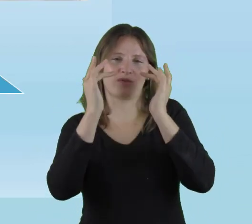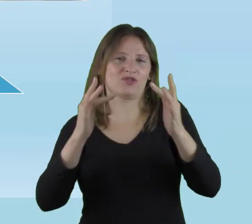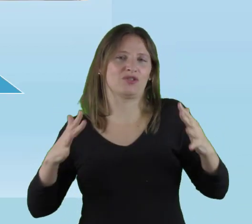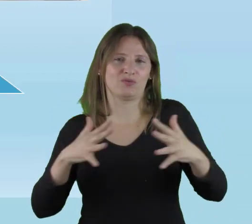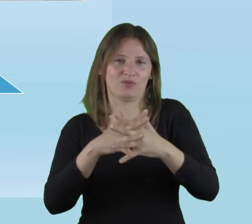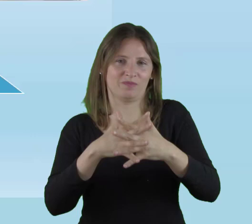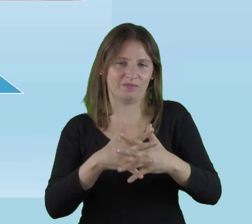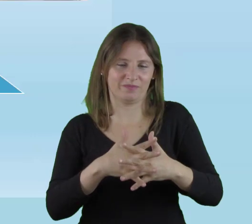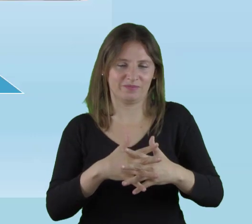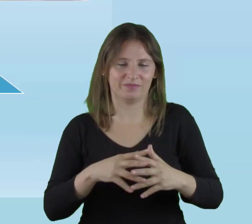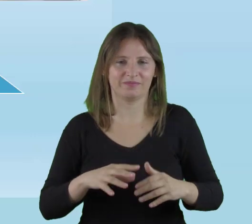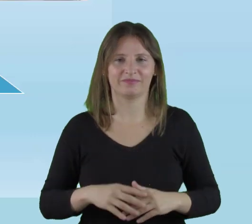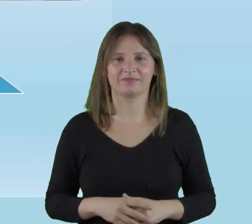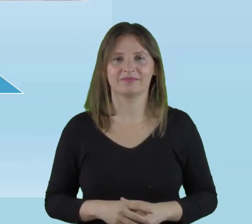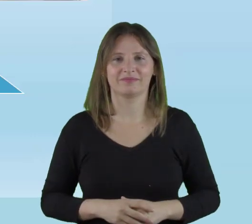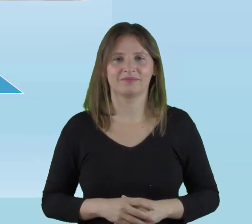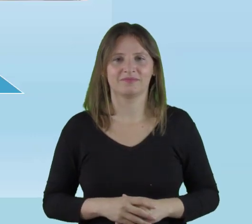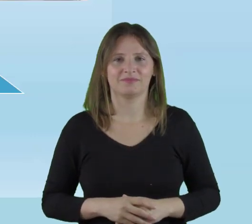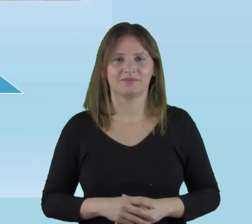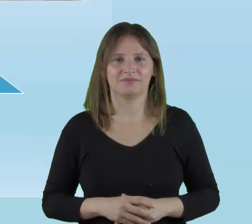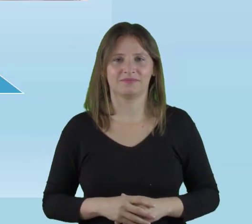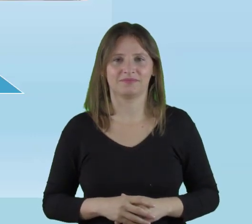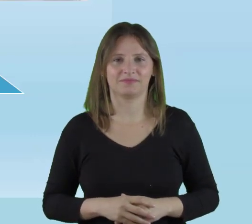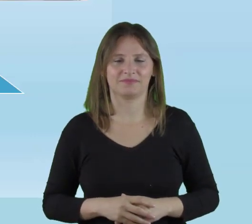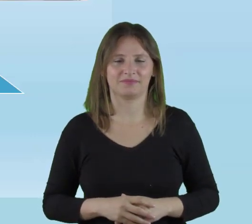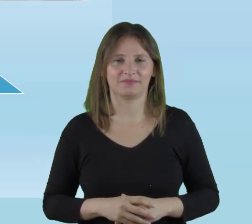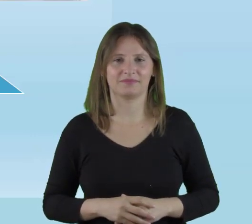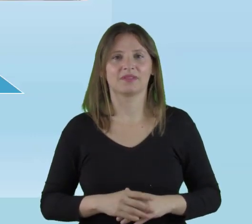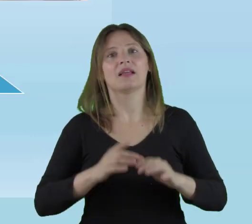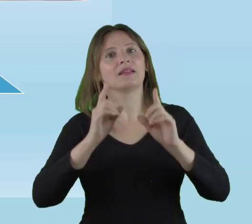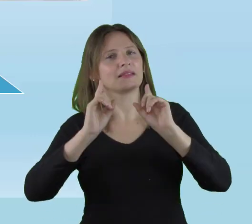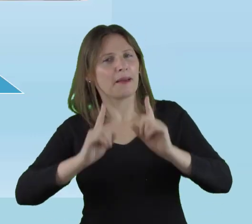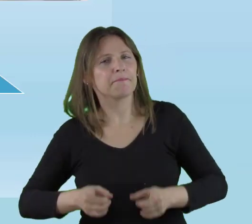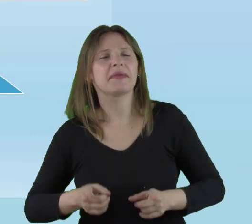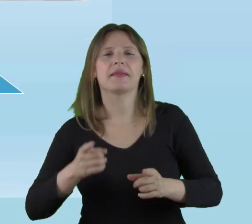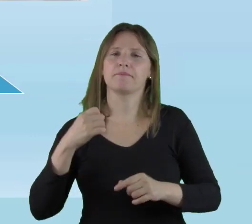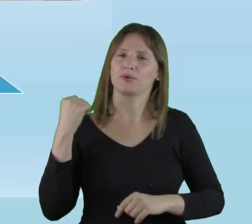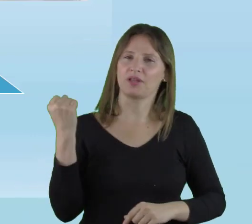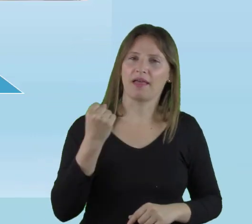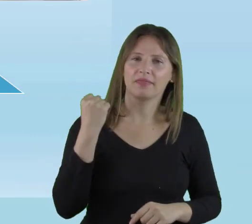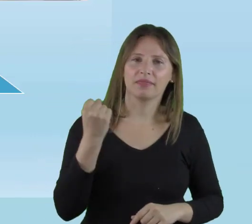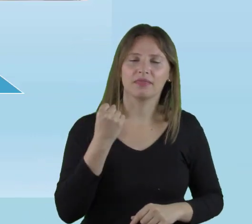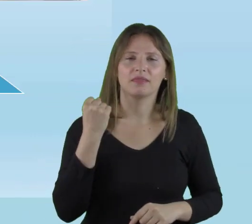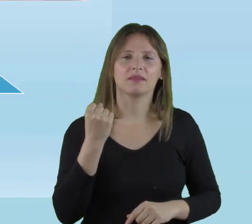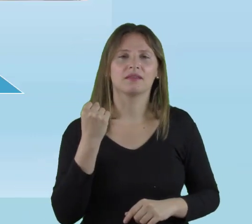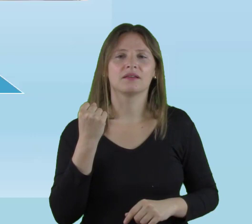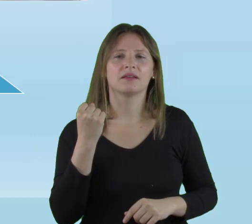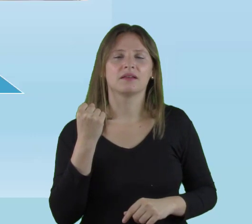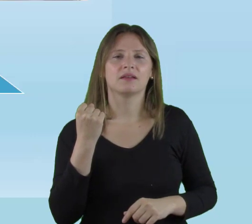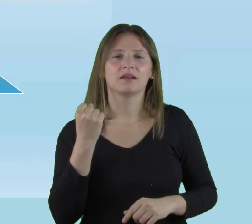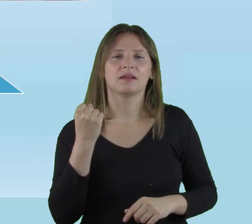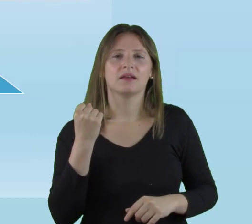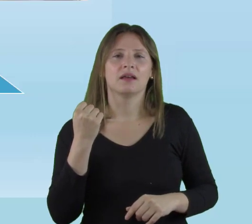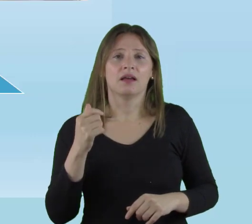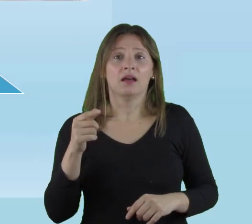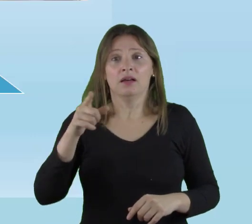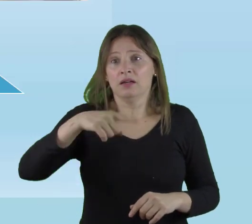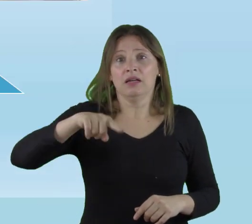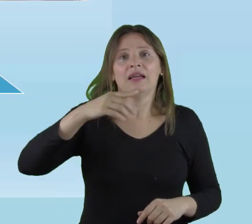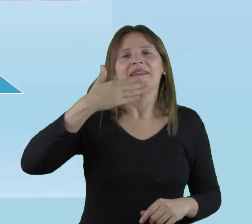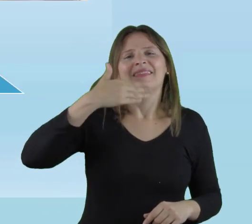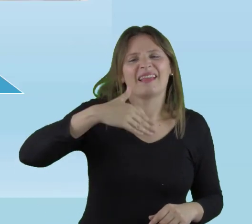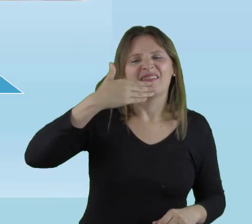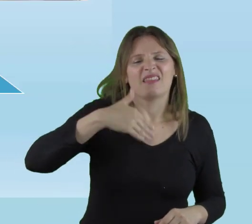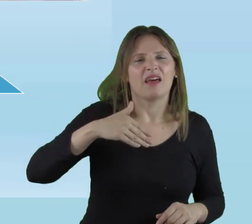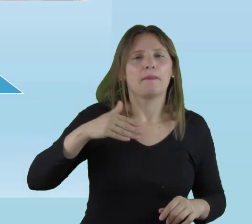educación inclusiva. También es importante tener